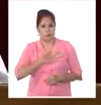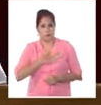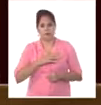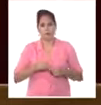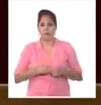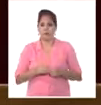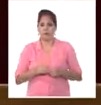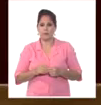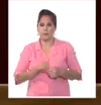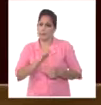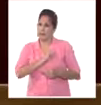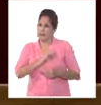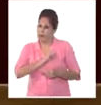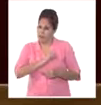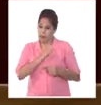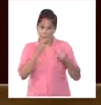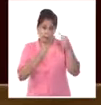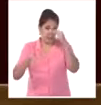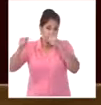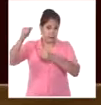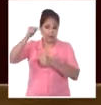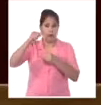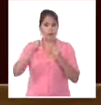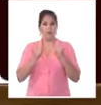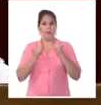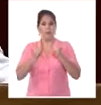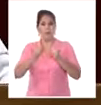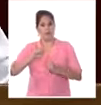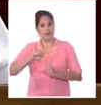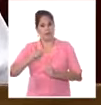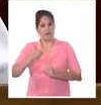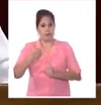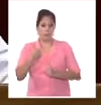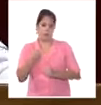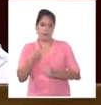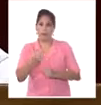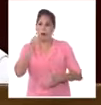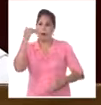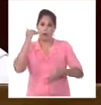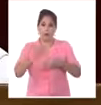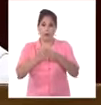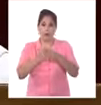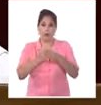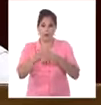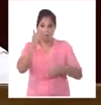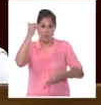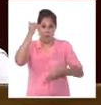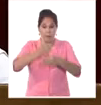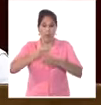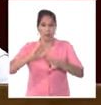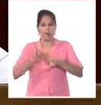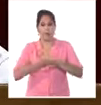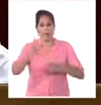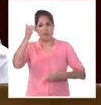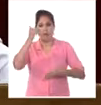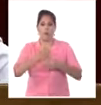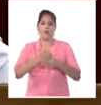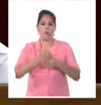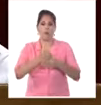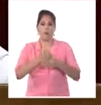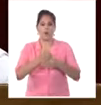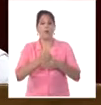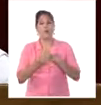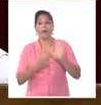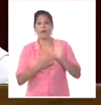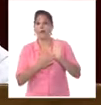Creemos que resulta una prioridad reforzar las exigencias para condenar el bloqueo en todas sus manifestaciones y seguir